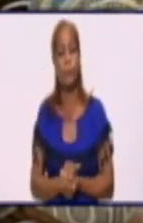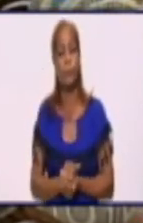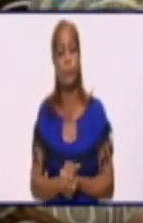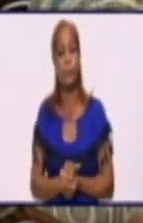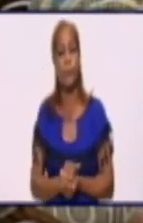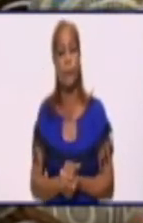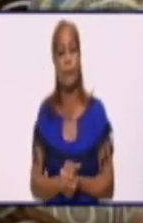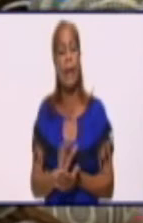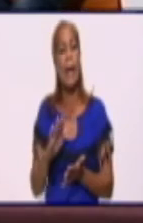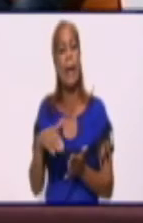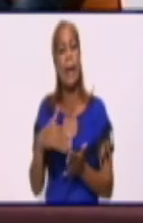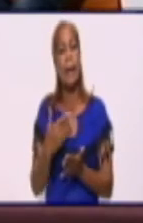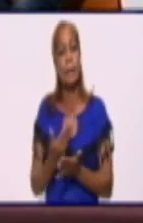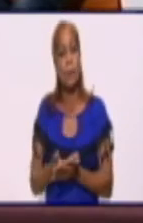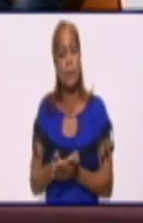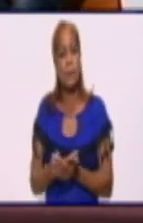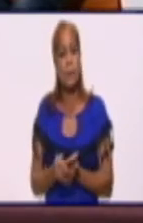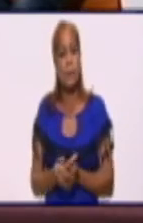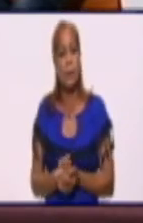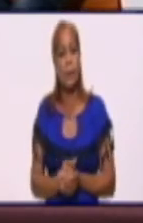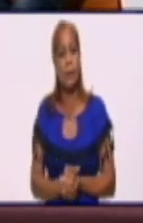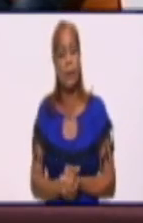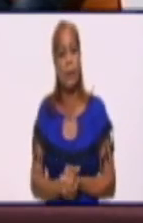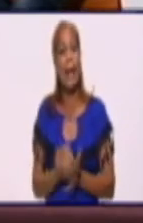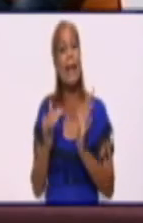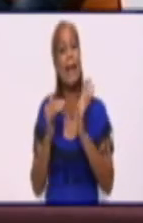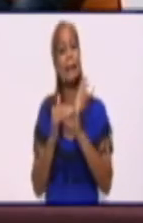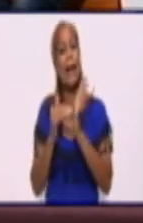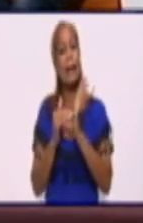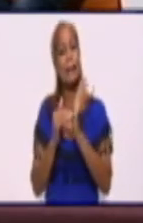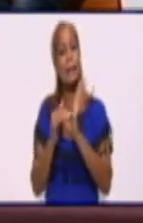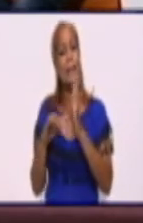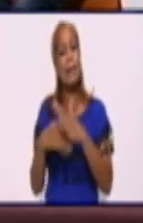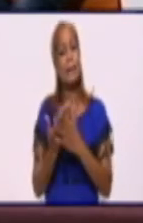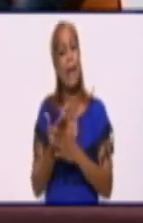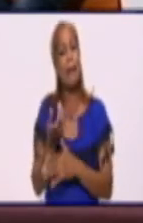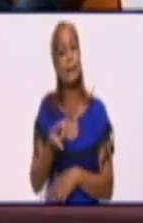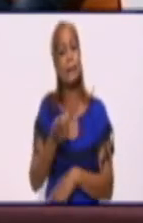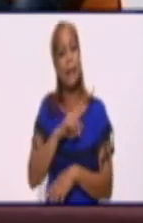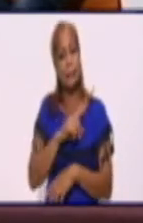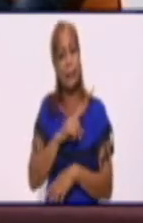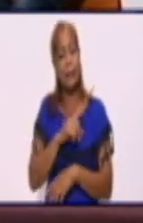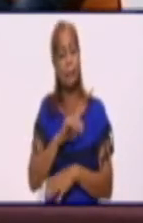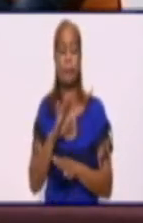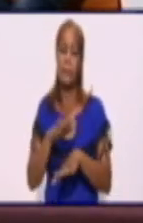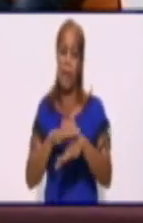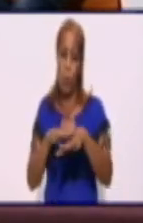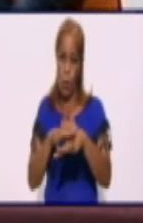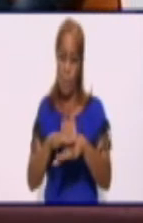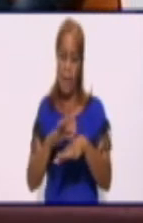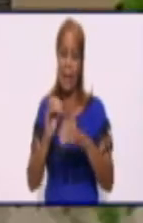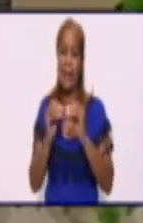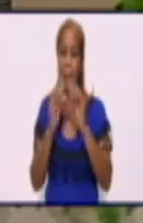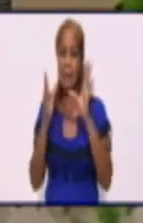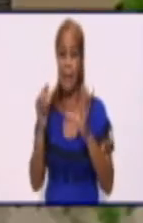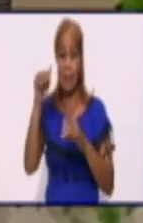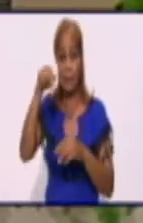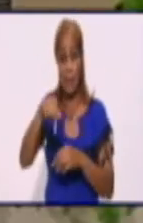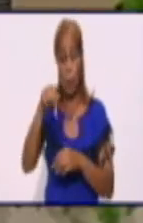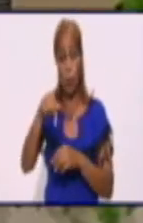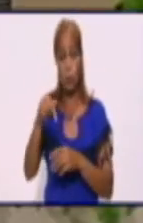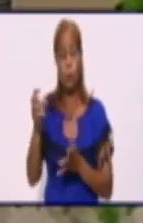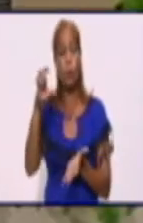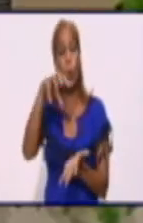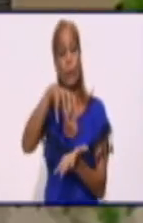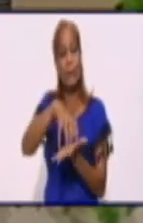En la tarde de ayer se incorporó al CEN, en la mañana de hoy, disculpen, se incorporó al CEN la unidad 4